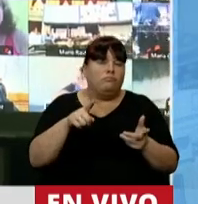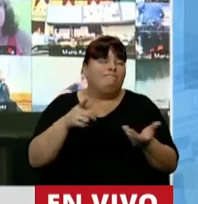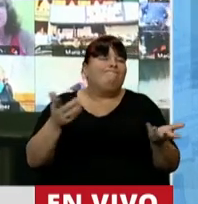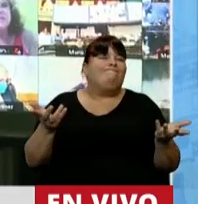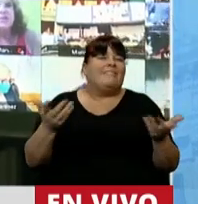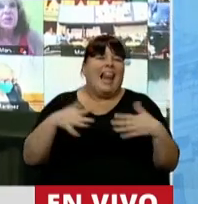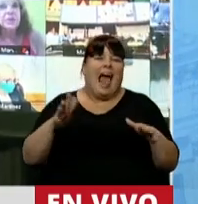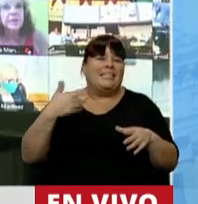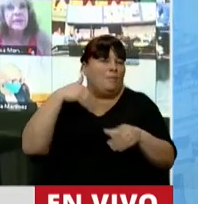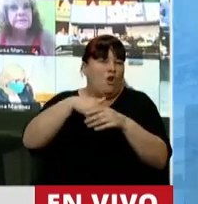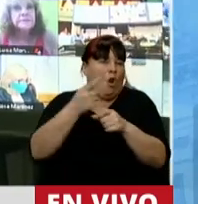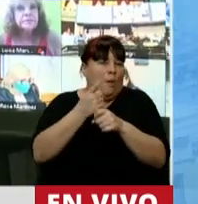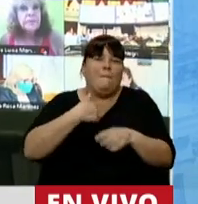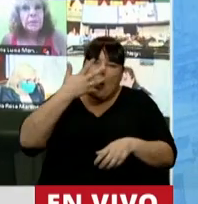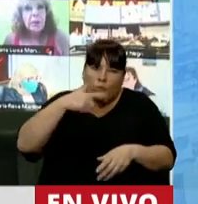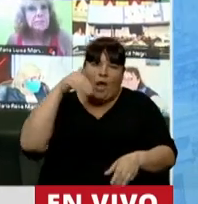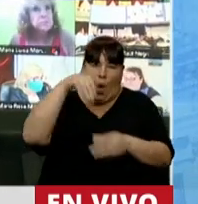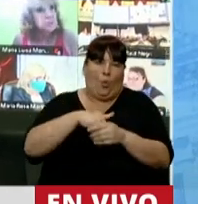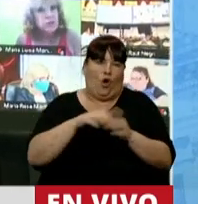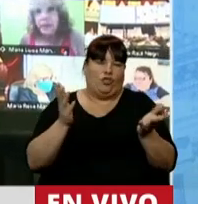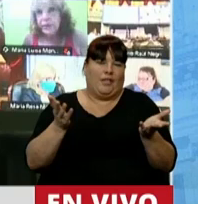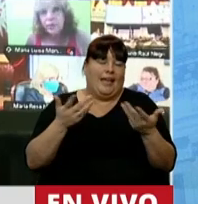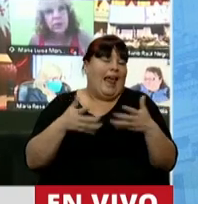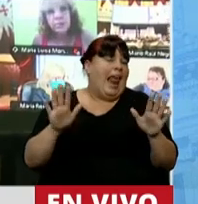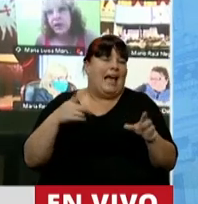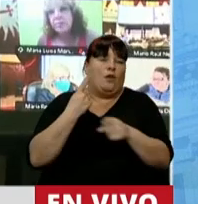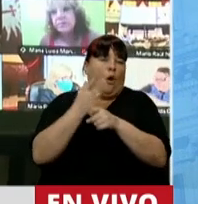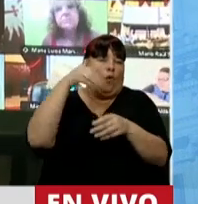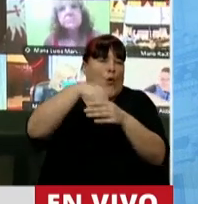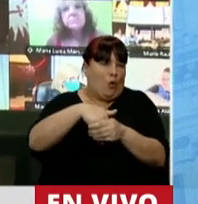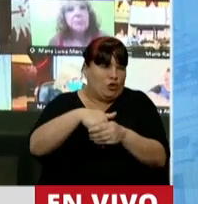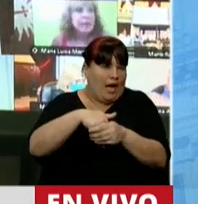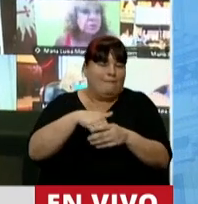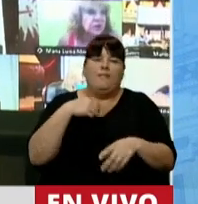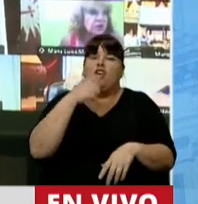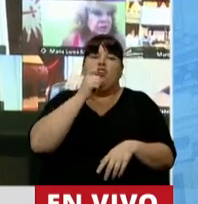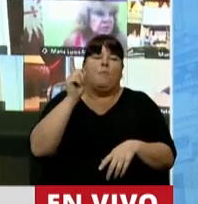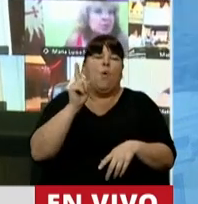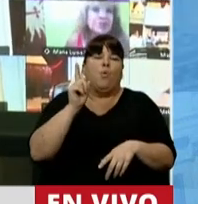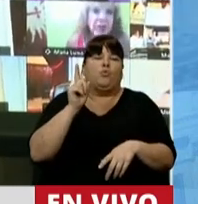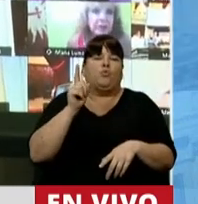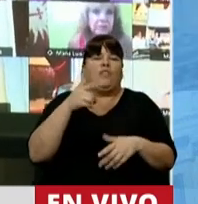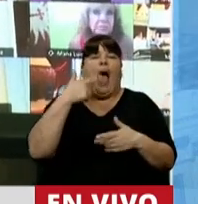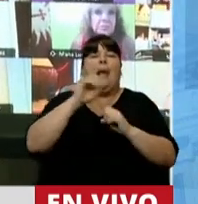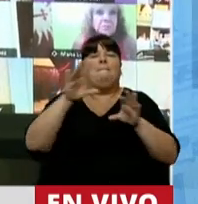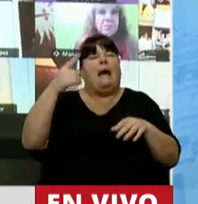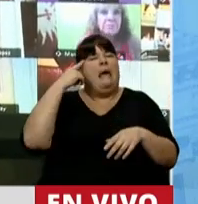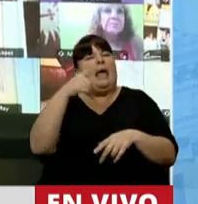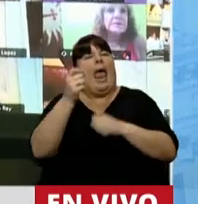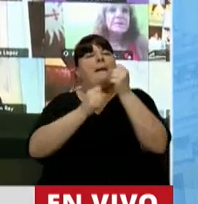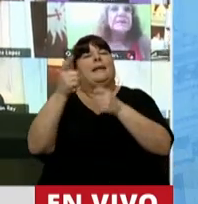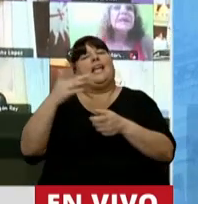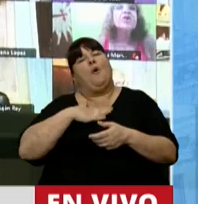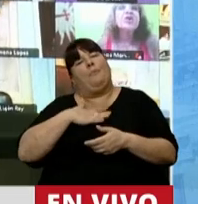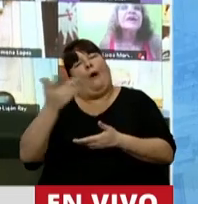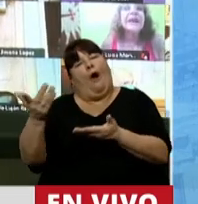lamento no haberlo podido votar, me hubiese encantado. Lamento no haberlo podido votar. No me gusta exorcizar esta idea de empresarios